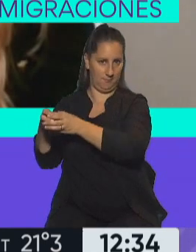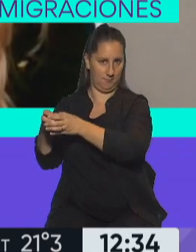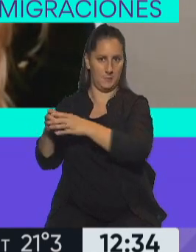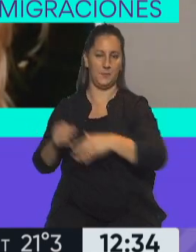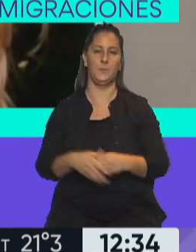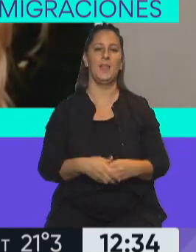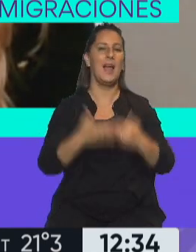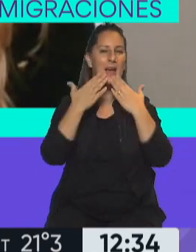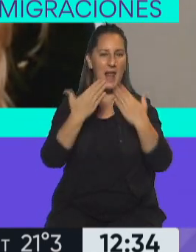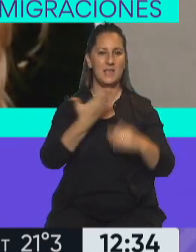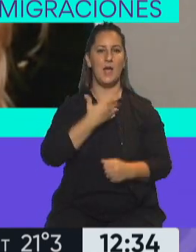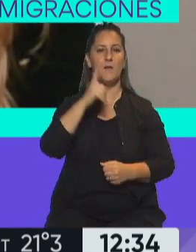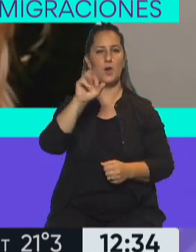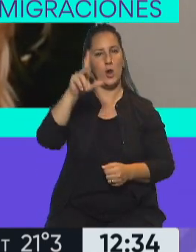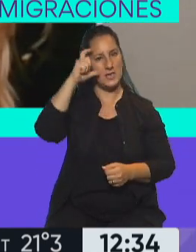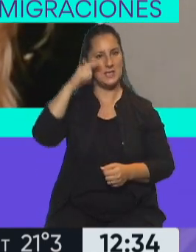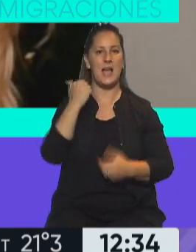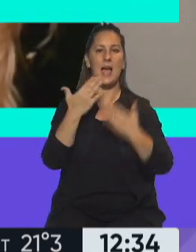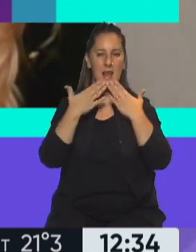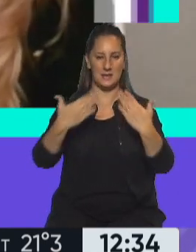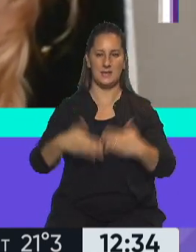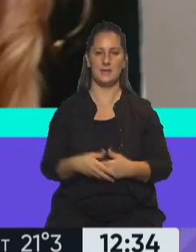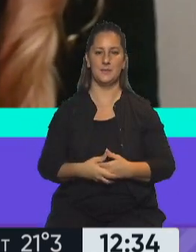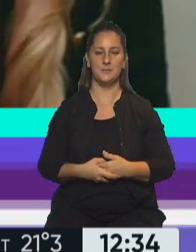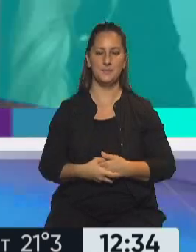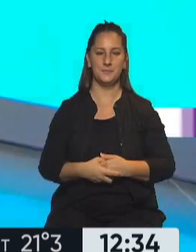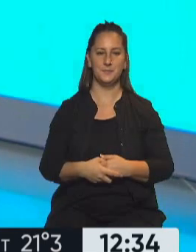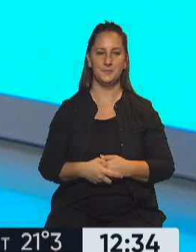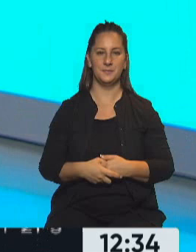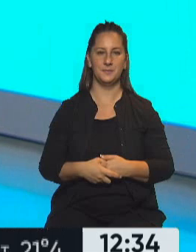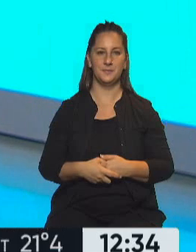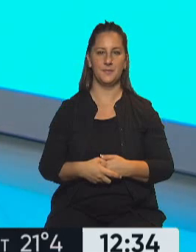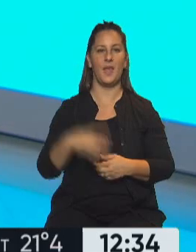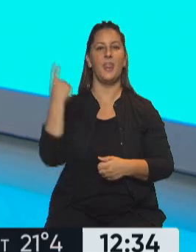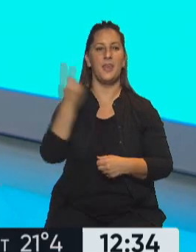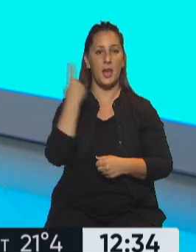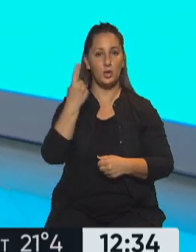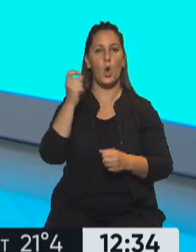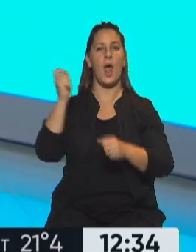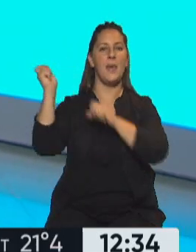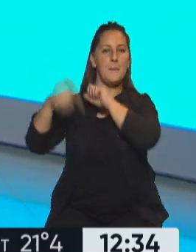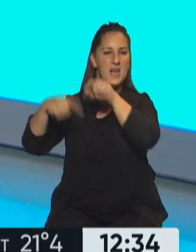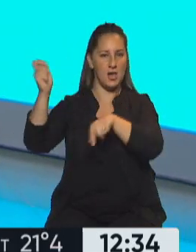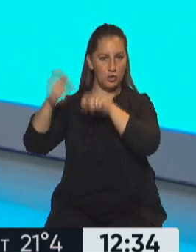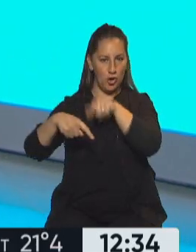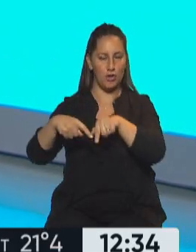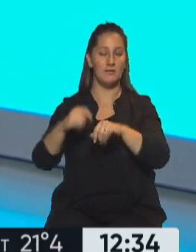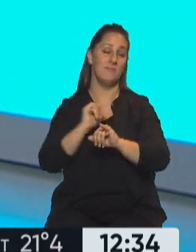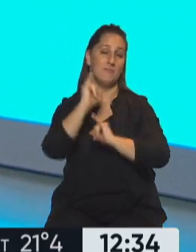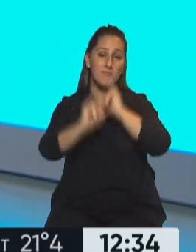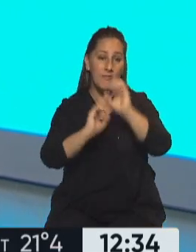Gracias, Florencia, por estos minutos. Muy amable. Gracias. Gracias, hasta luego. Florencia Cariñano es la directora de Inmigraciones, aclarando justamente